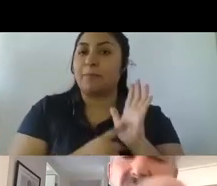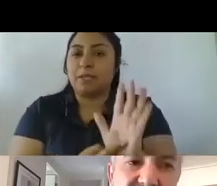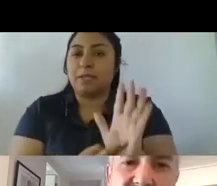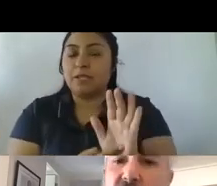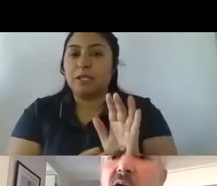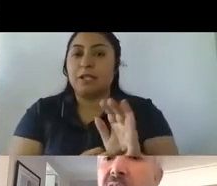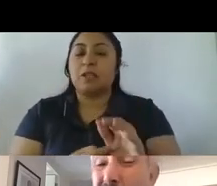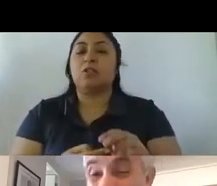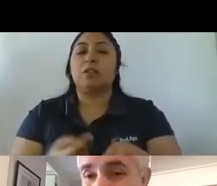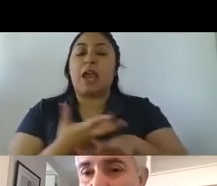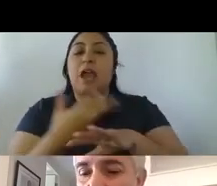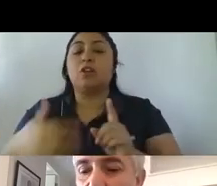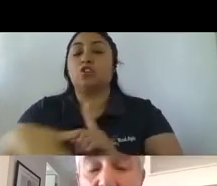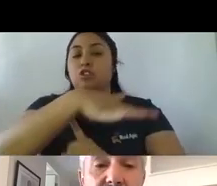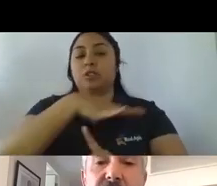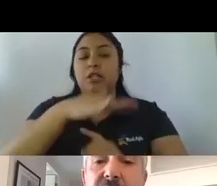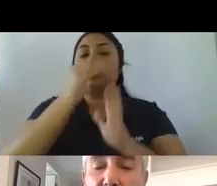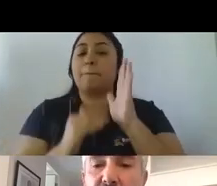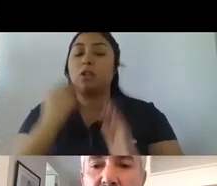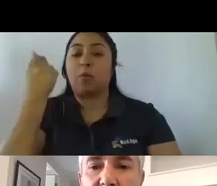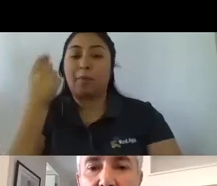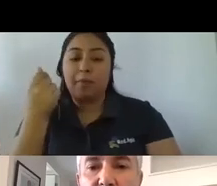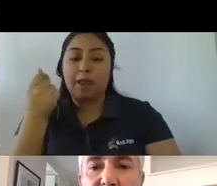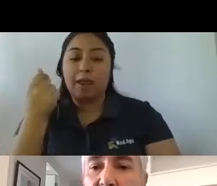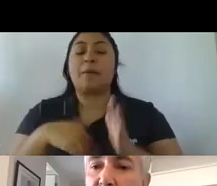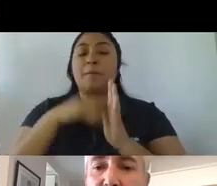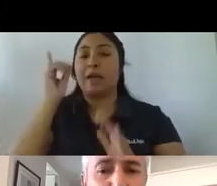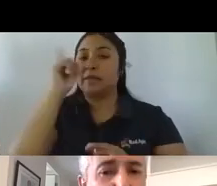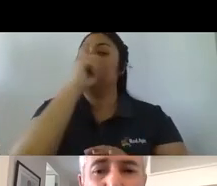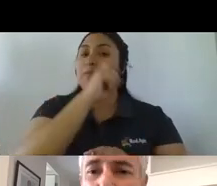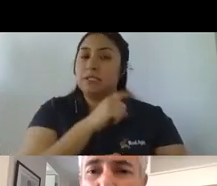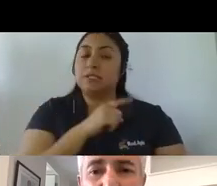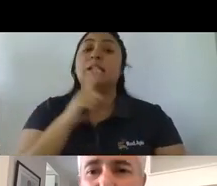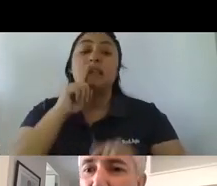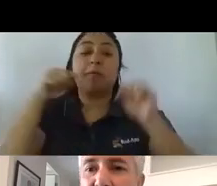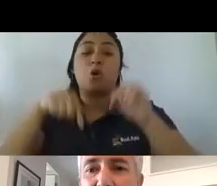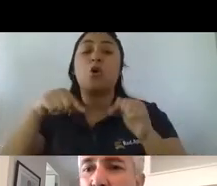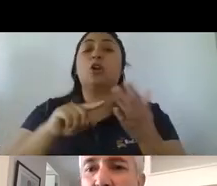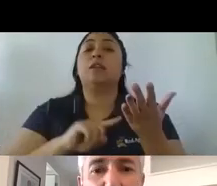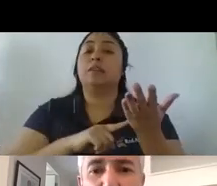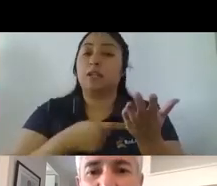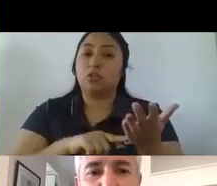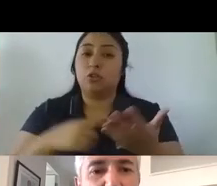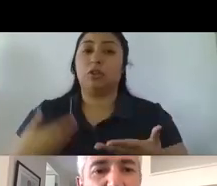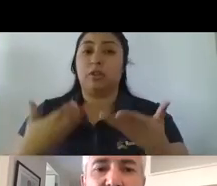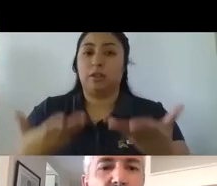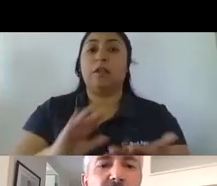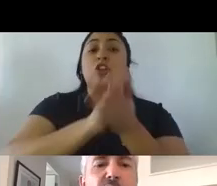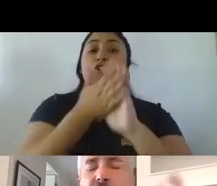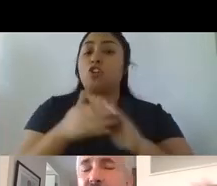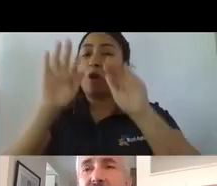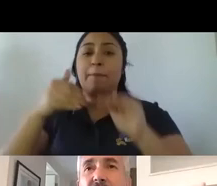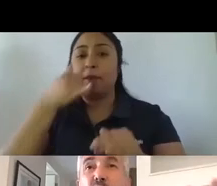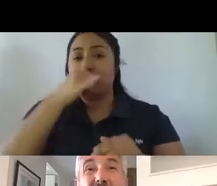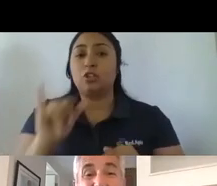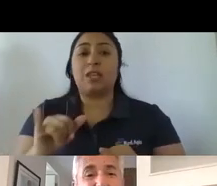donde hay más fregado y lo que tenemos hoy día es tecnología que está disponible. Bueno, todo esto sucede al mismo tiempo y es un escenario bien caótico.